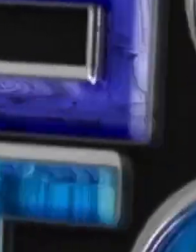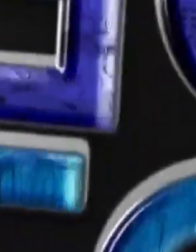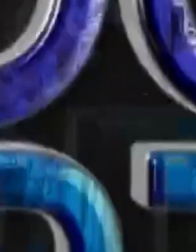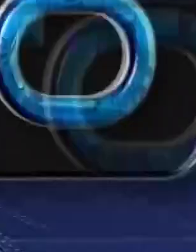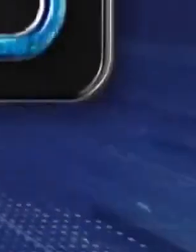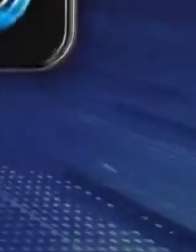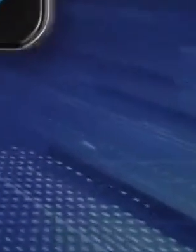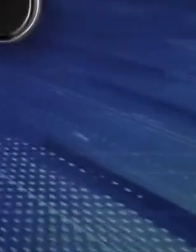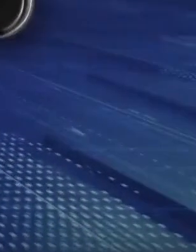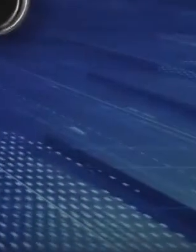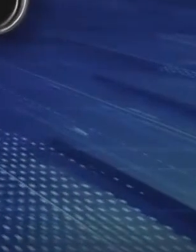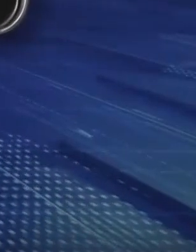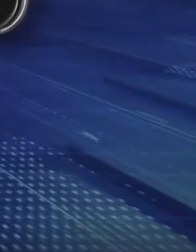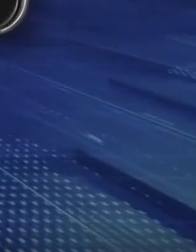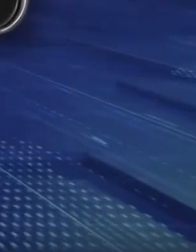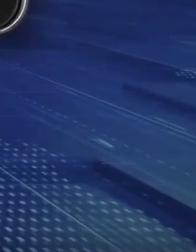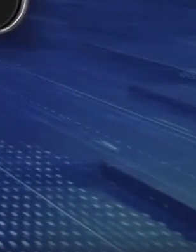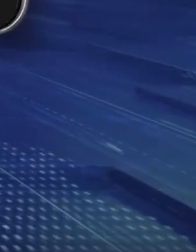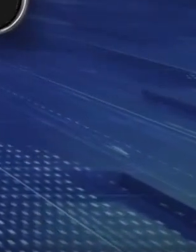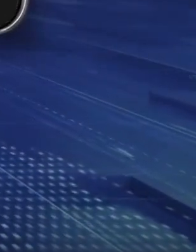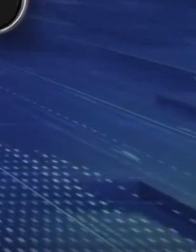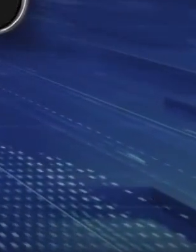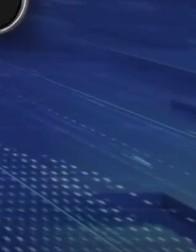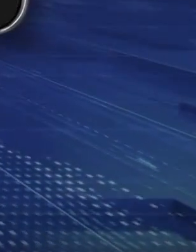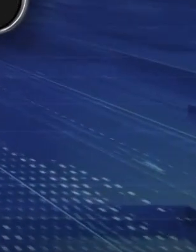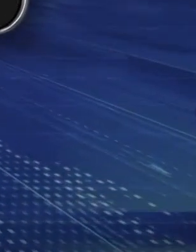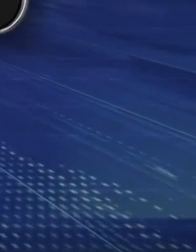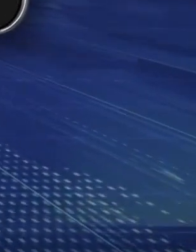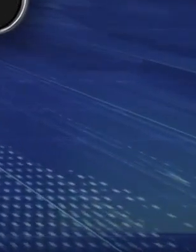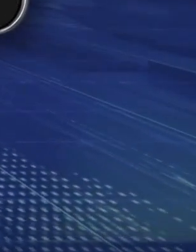¡Gracias! ¡Gracias! ¡Gracias! ¡Gracias!